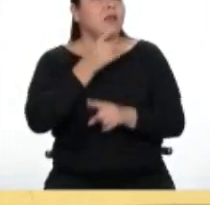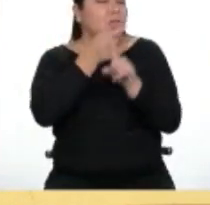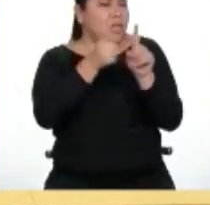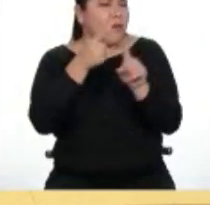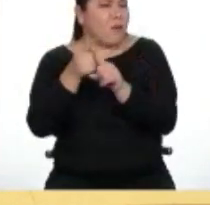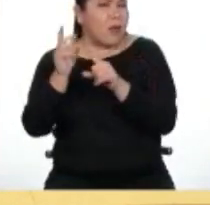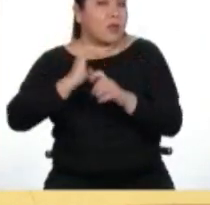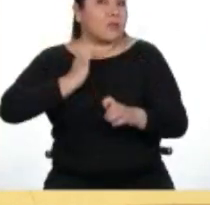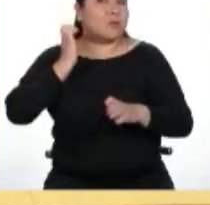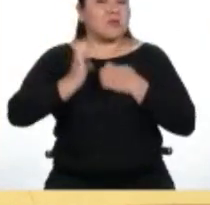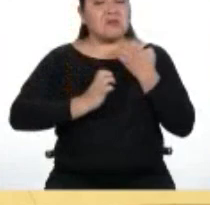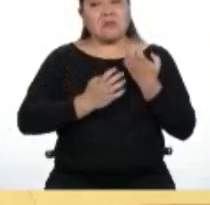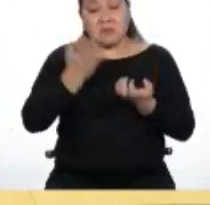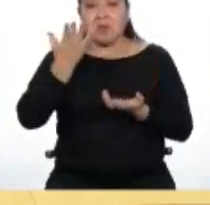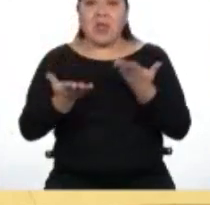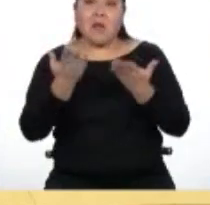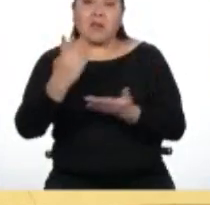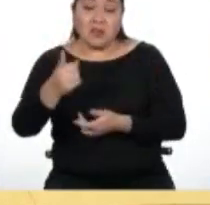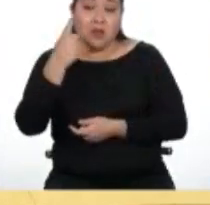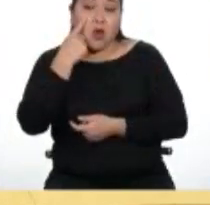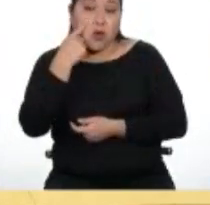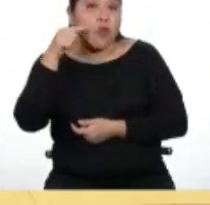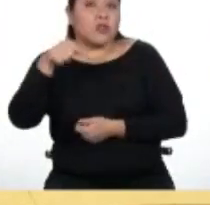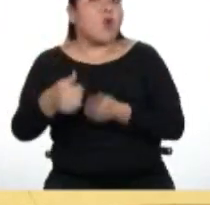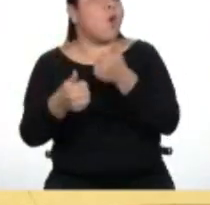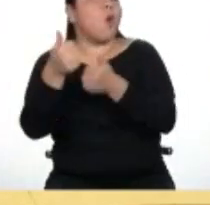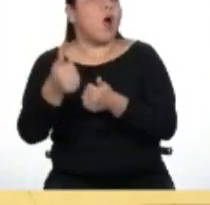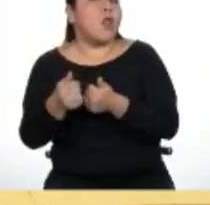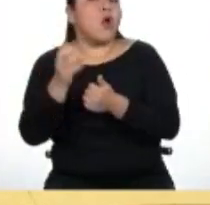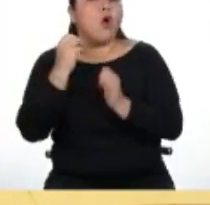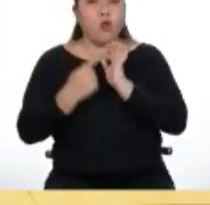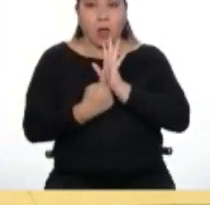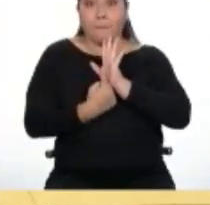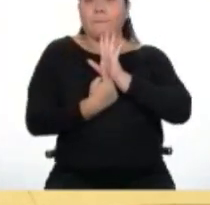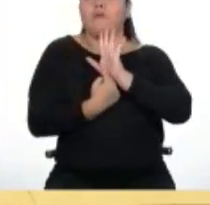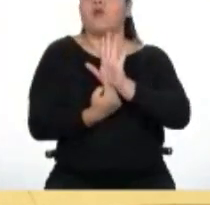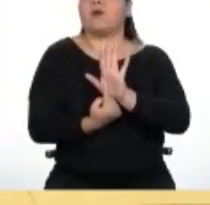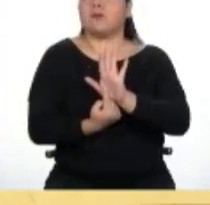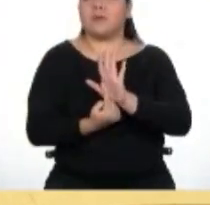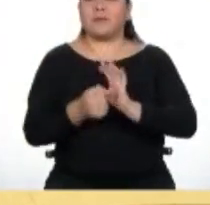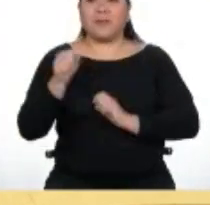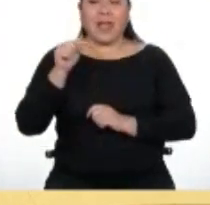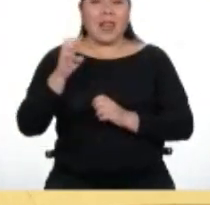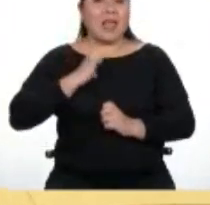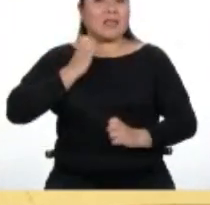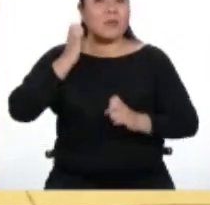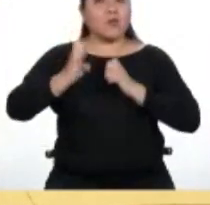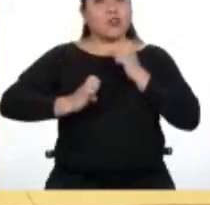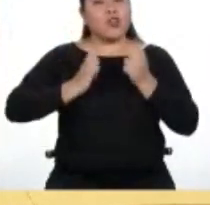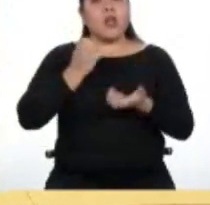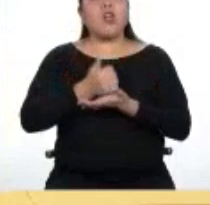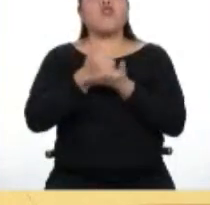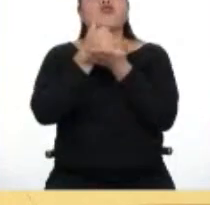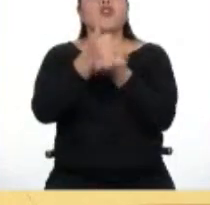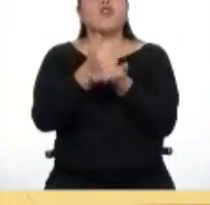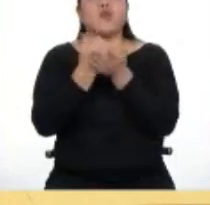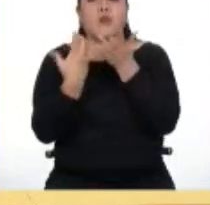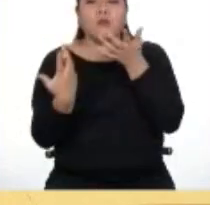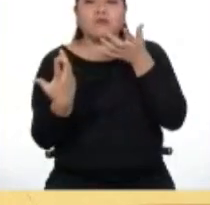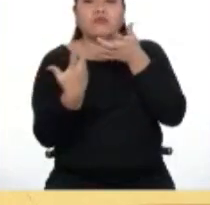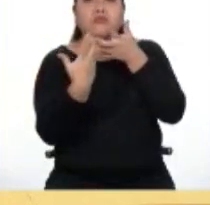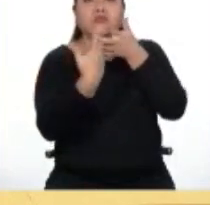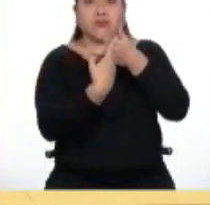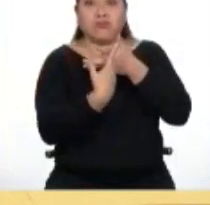reconozcamos y las expresemos o no. Las emociones nos ayudan a relacionarnos con los demás